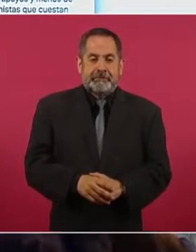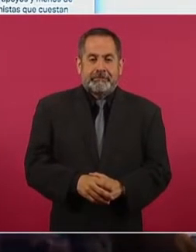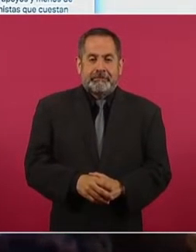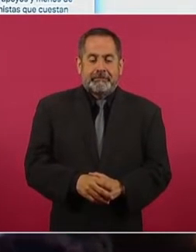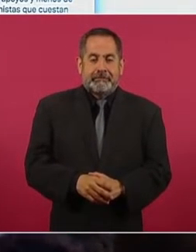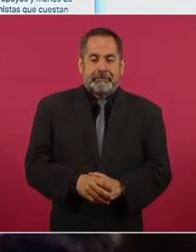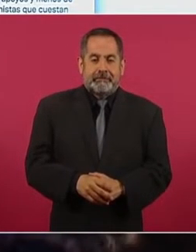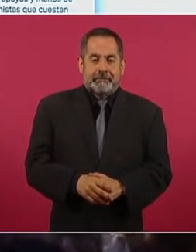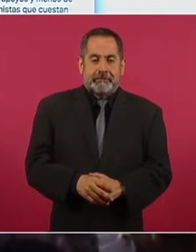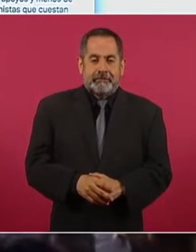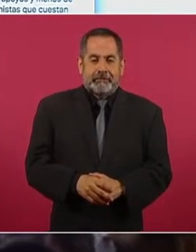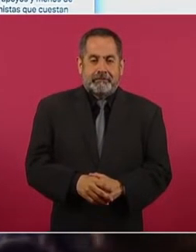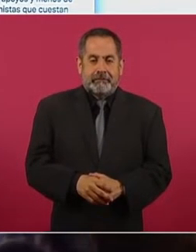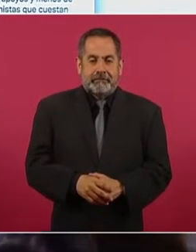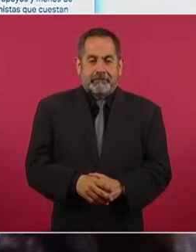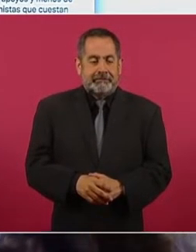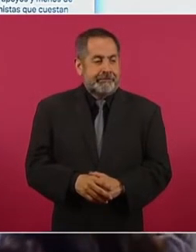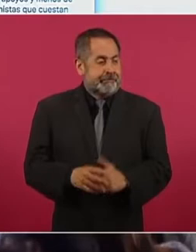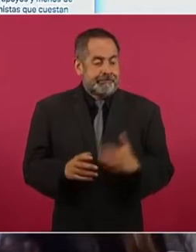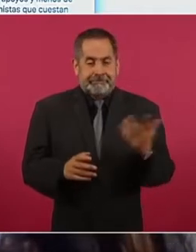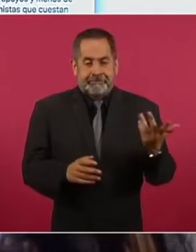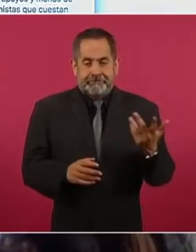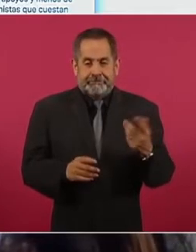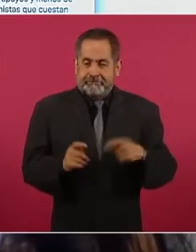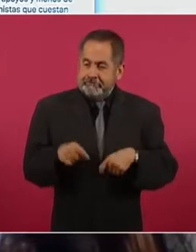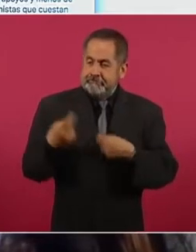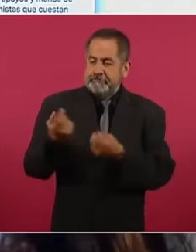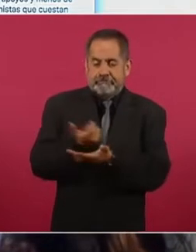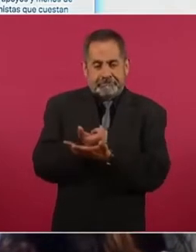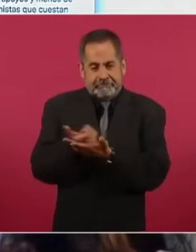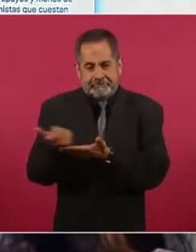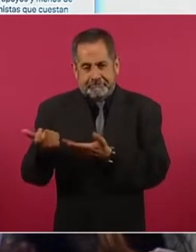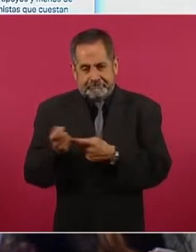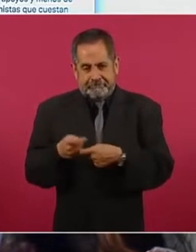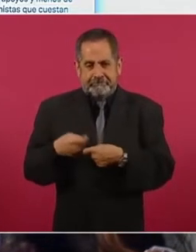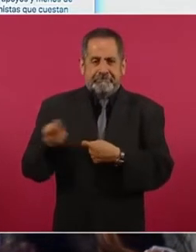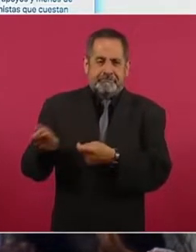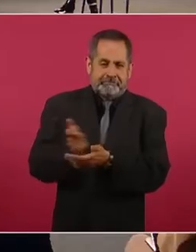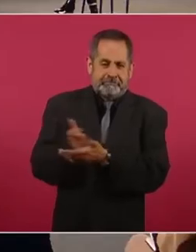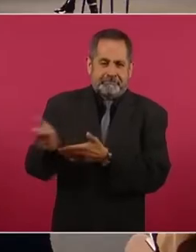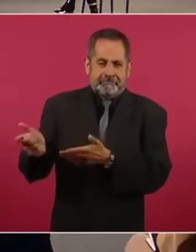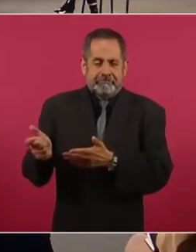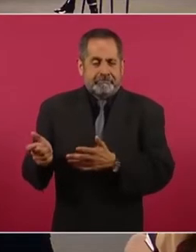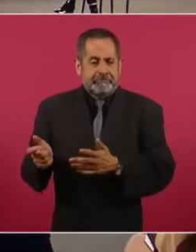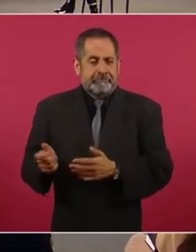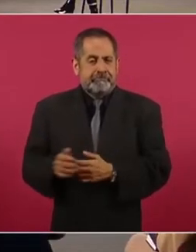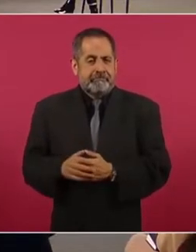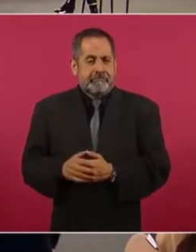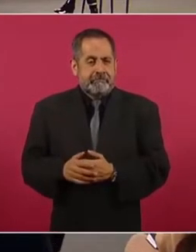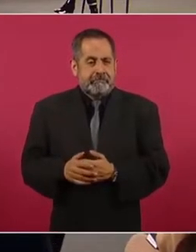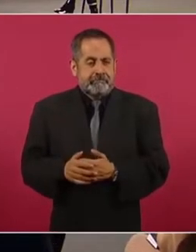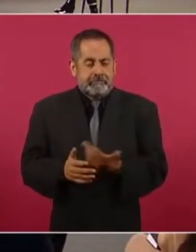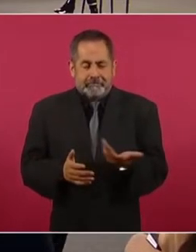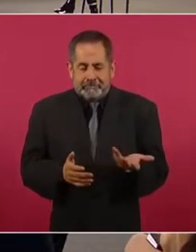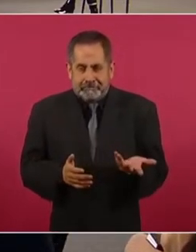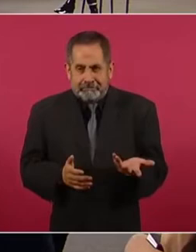No sólo se les entrega su salario, todavía no les entregamos